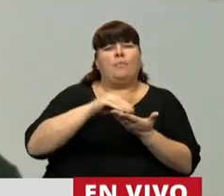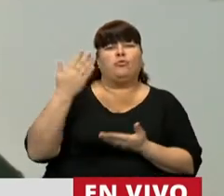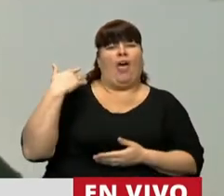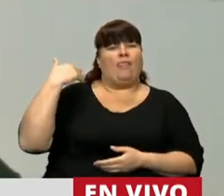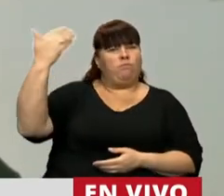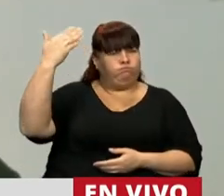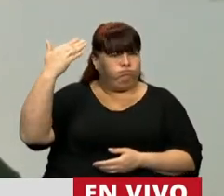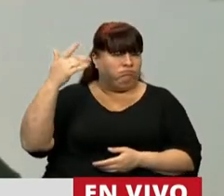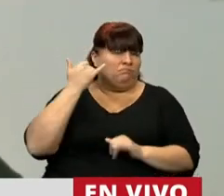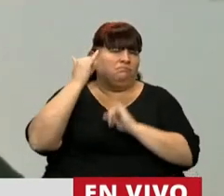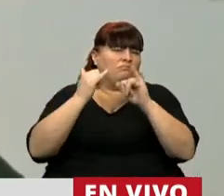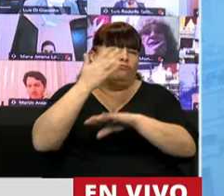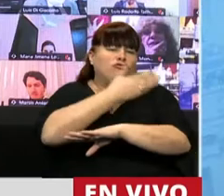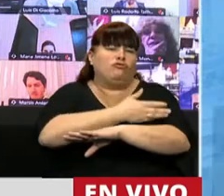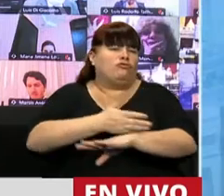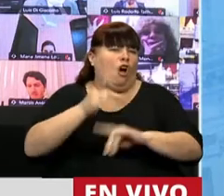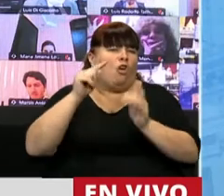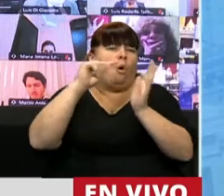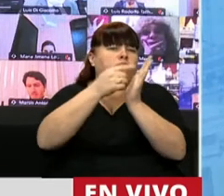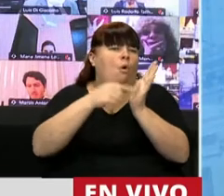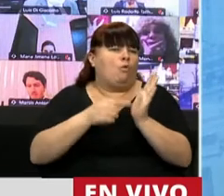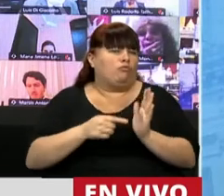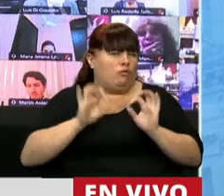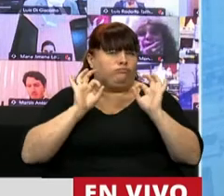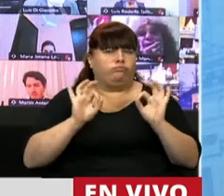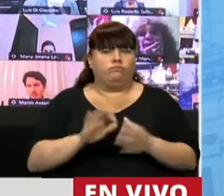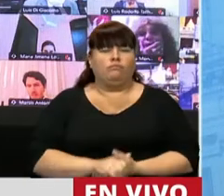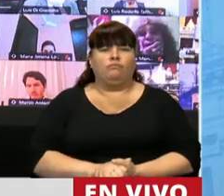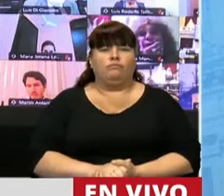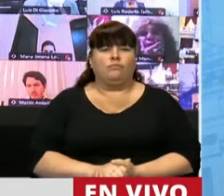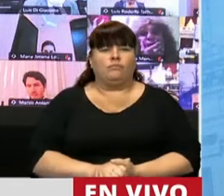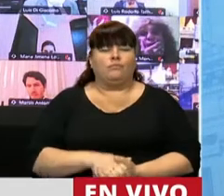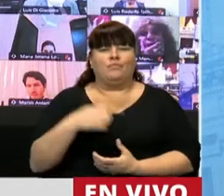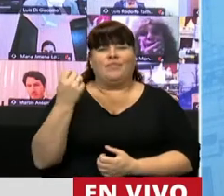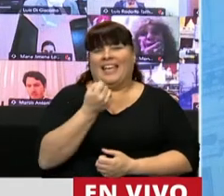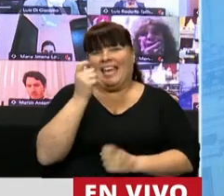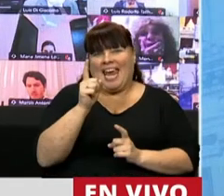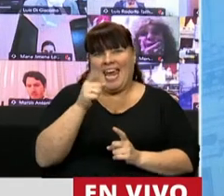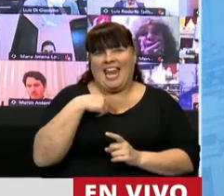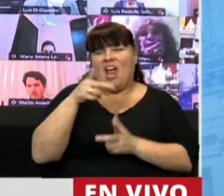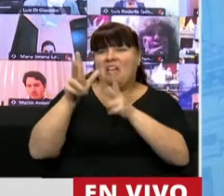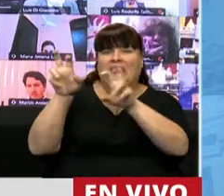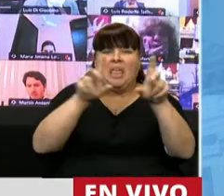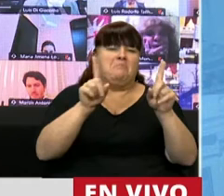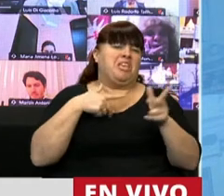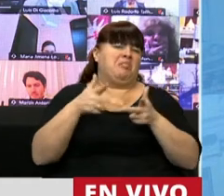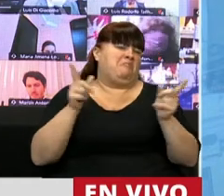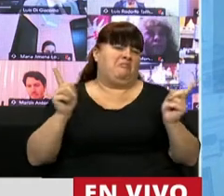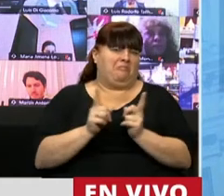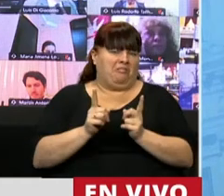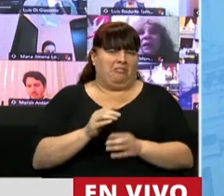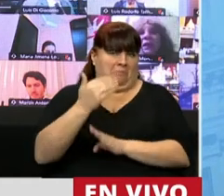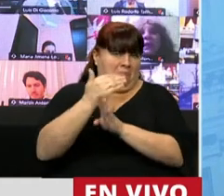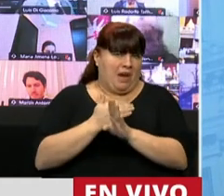propinantes han recorrido cada uno de los puntos que pretendía tomar, coincido muchísimo